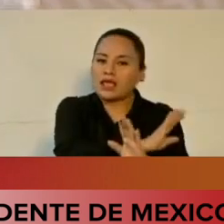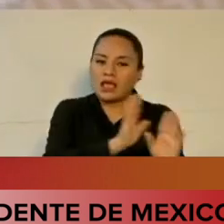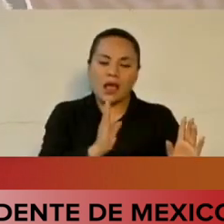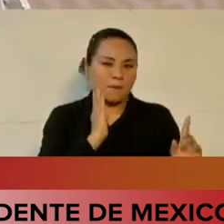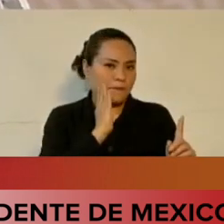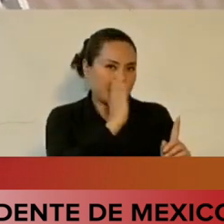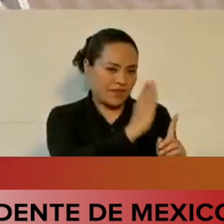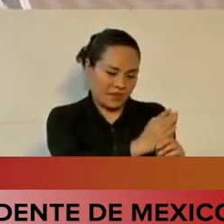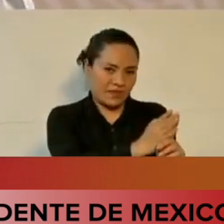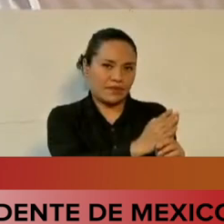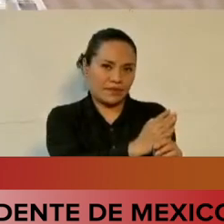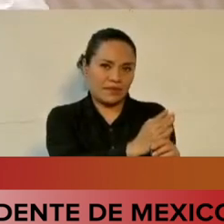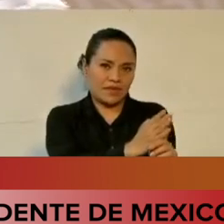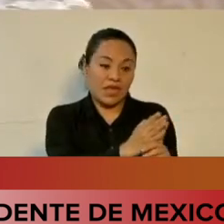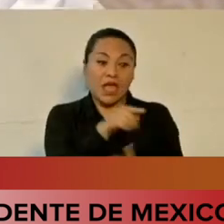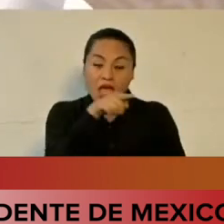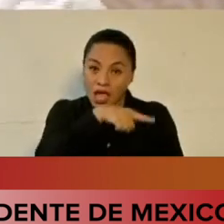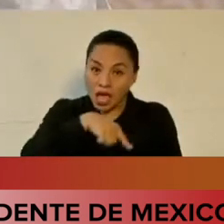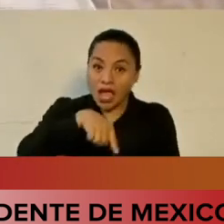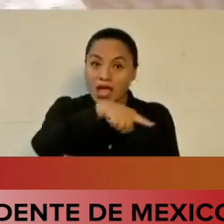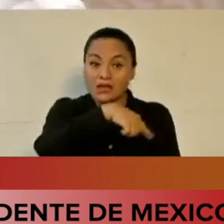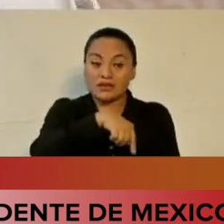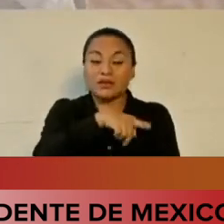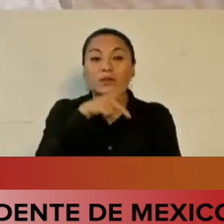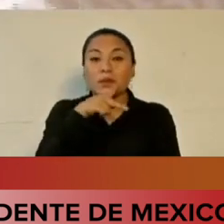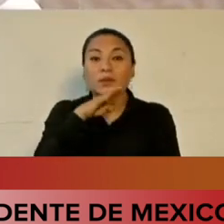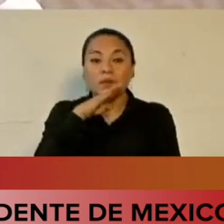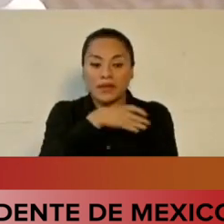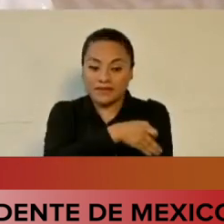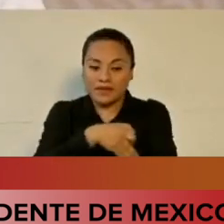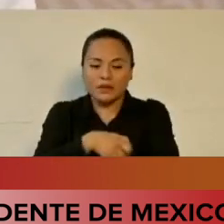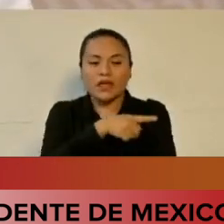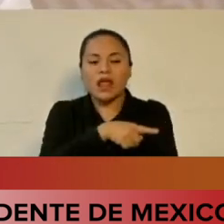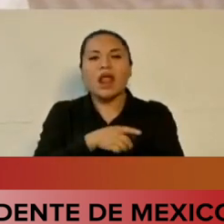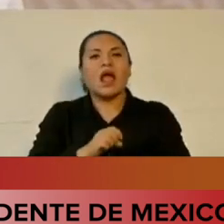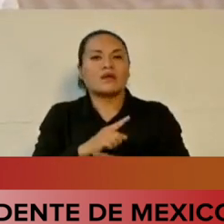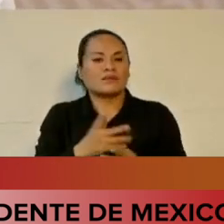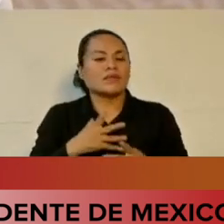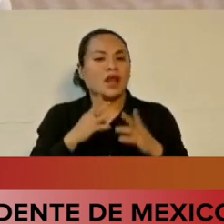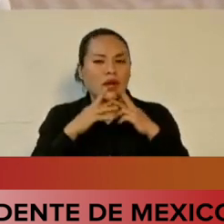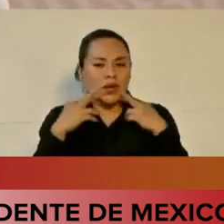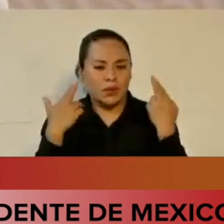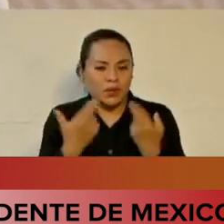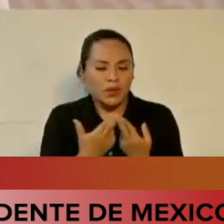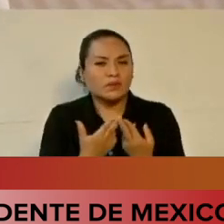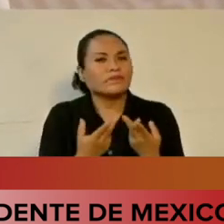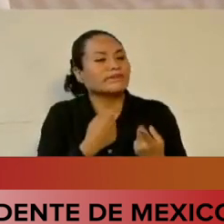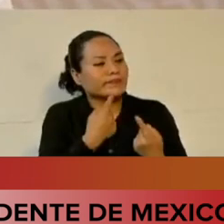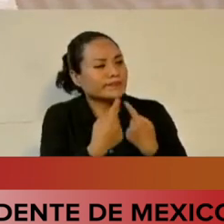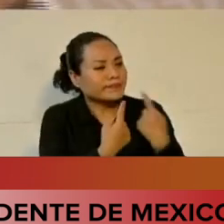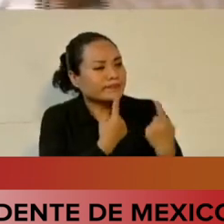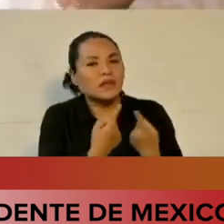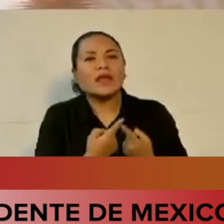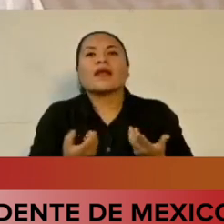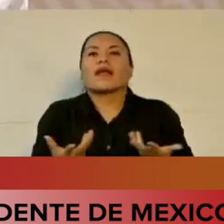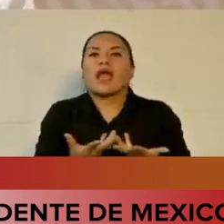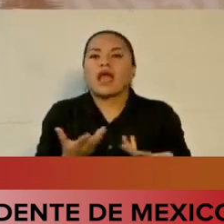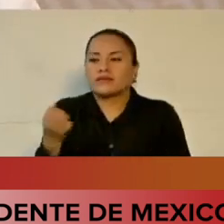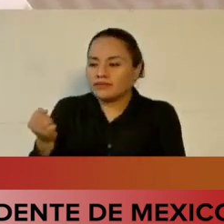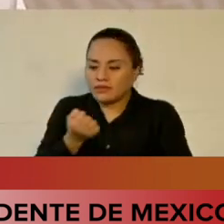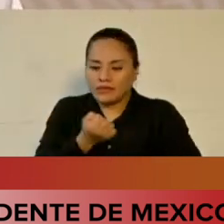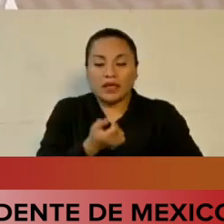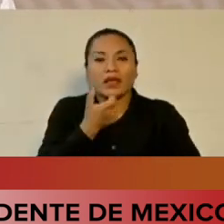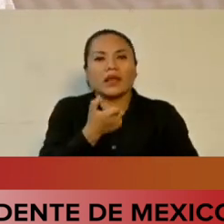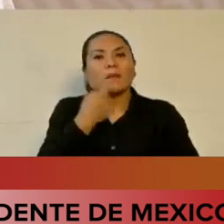Y ellos en la Asamblea deciden qué hacer con ese dinero para darle